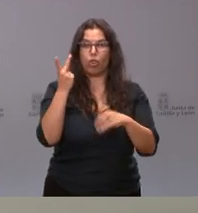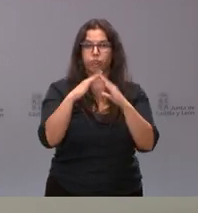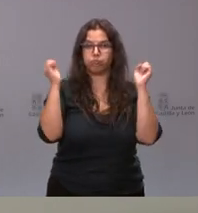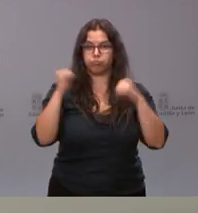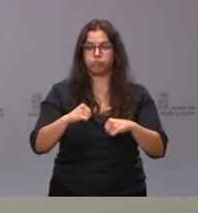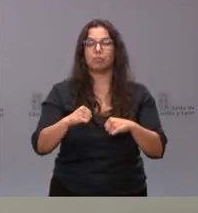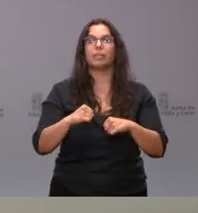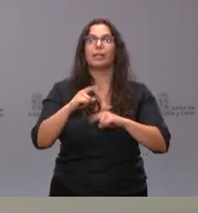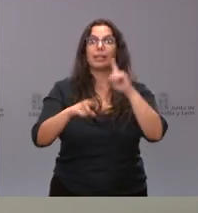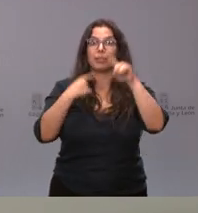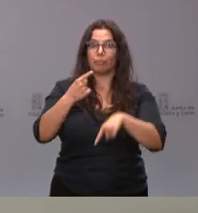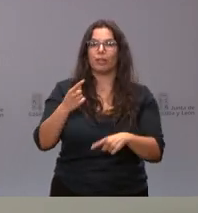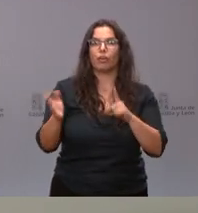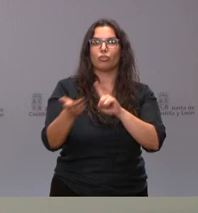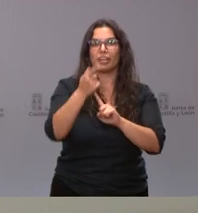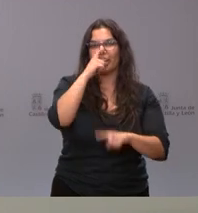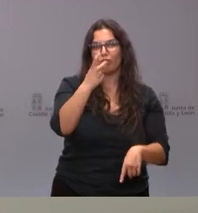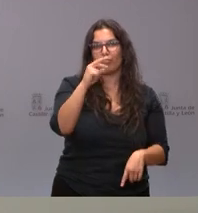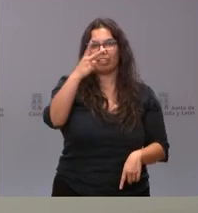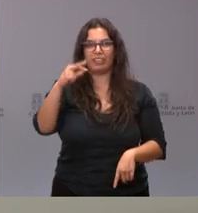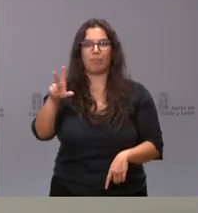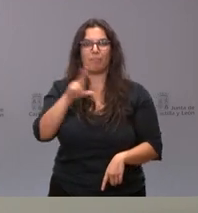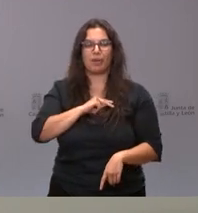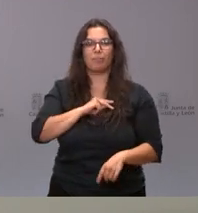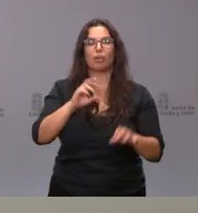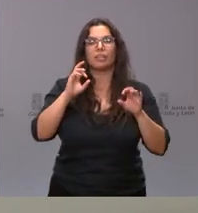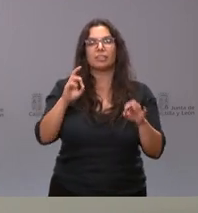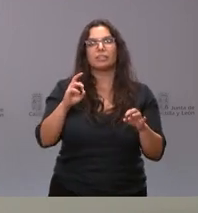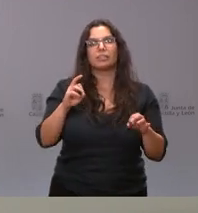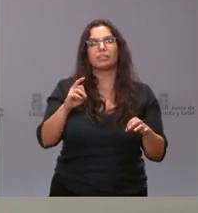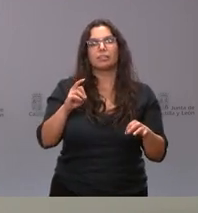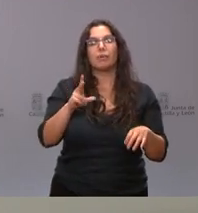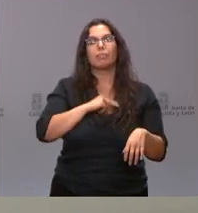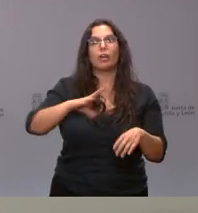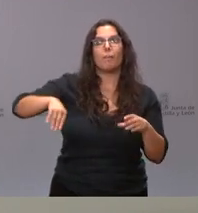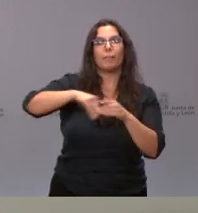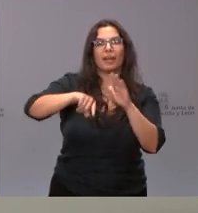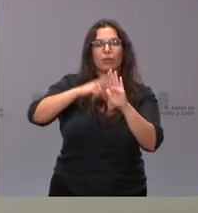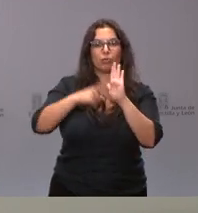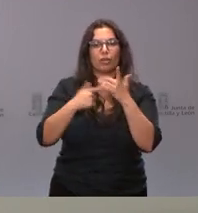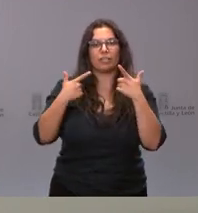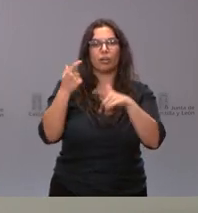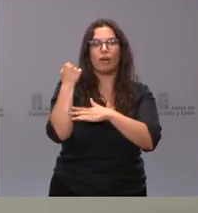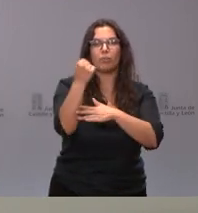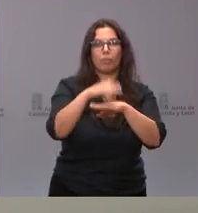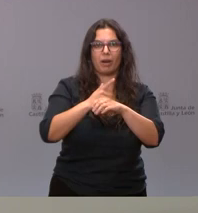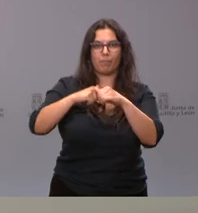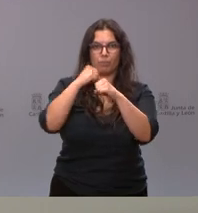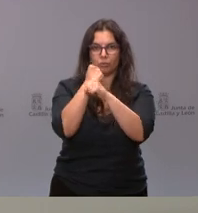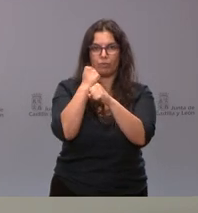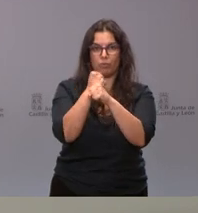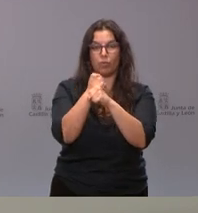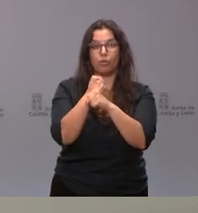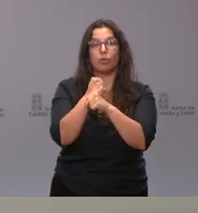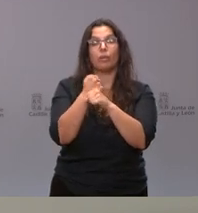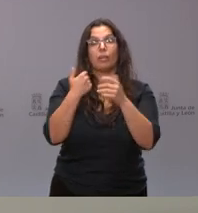y que fue premiada en el año 2020 con el Premio Plena Inclusión en la categoría de apoyo en el puesto de trabajo. Bien, ese